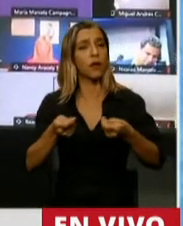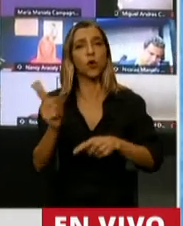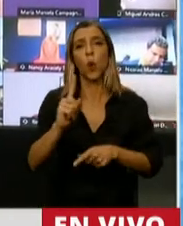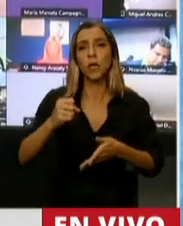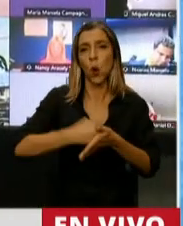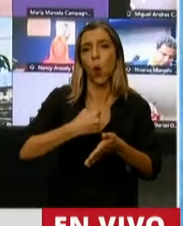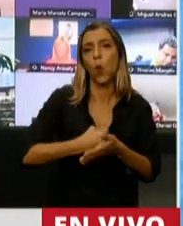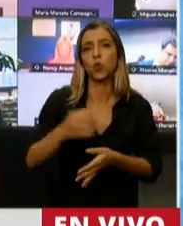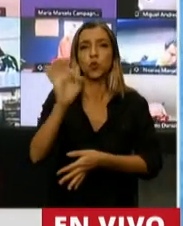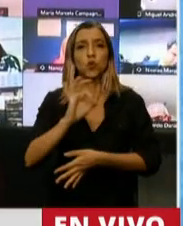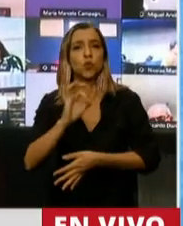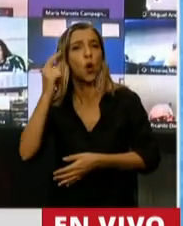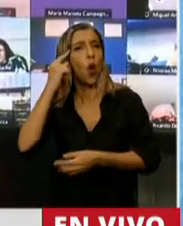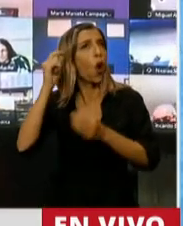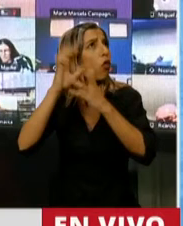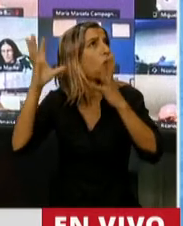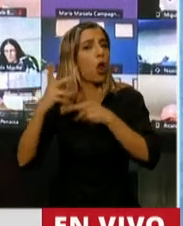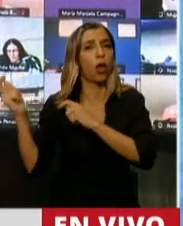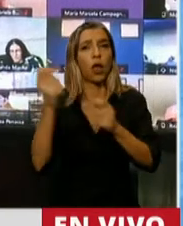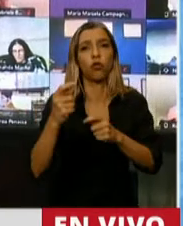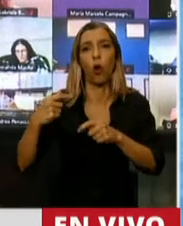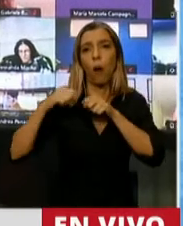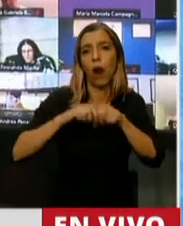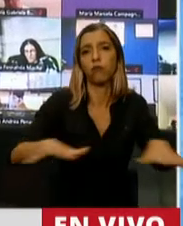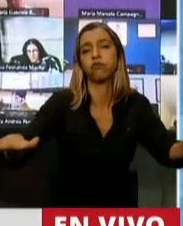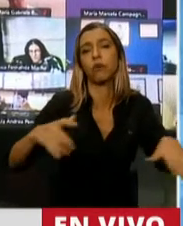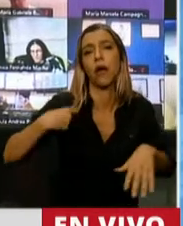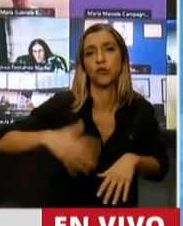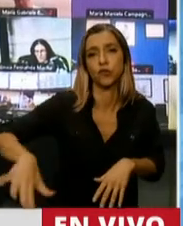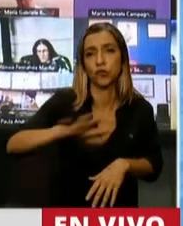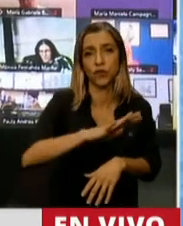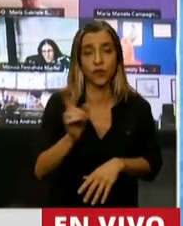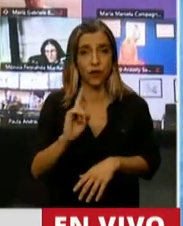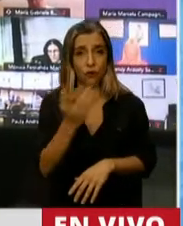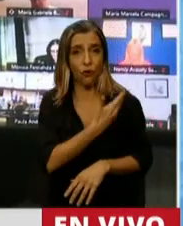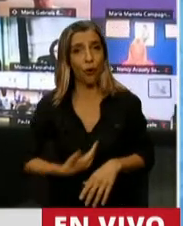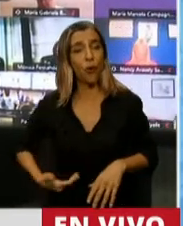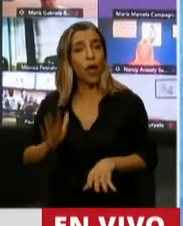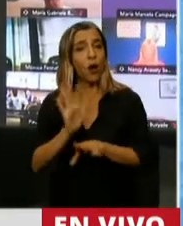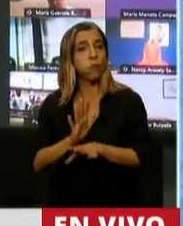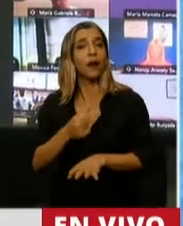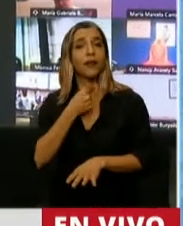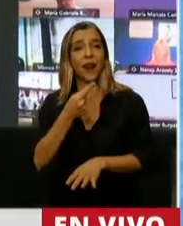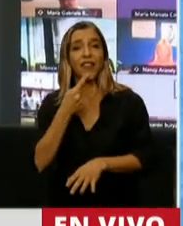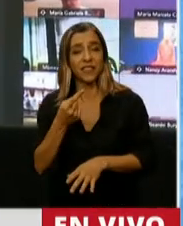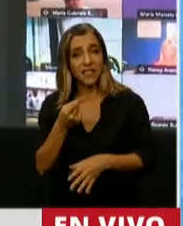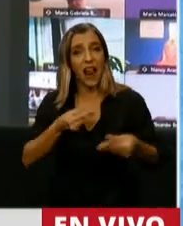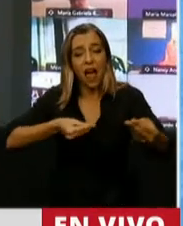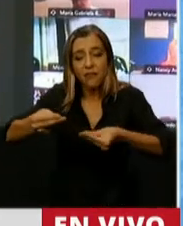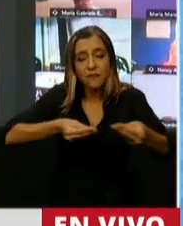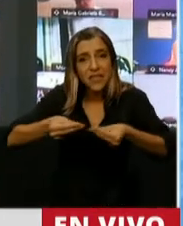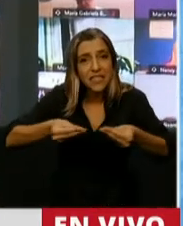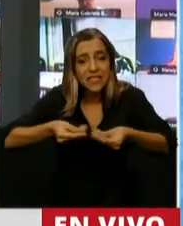no es ideologizar a la ciudadanía. Gobernar es administrar. Algunas consideraciones